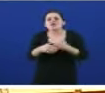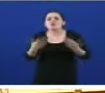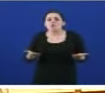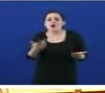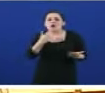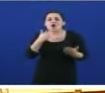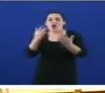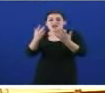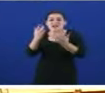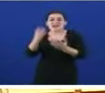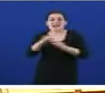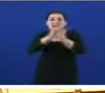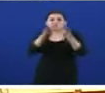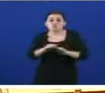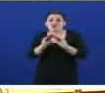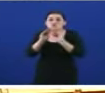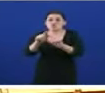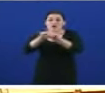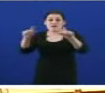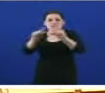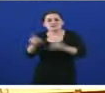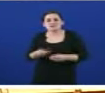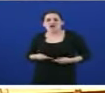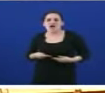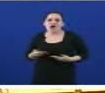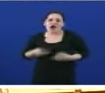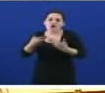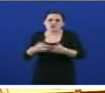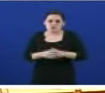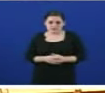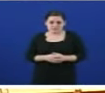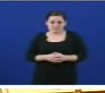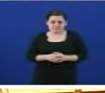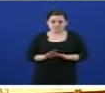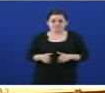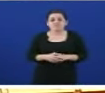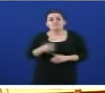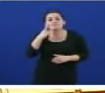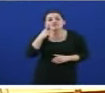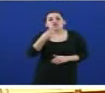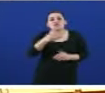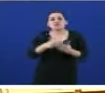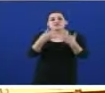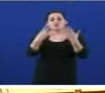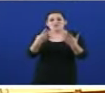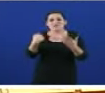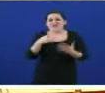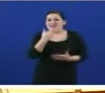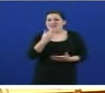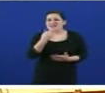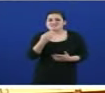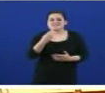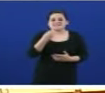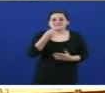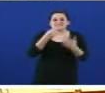de resultados destas empresas movilizando o stock de vivendas baleiras. E mire, no ano 2009 construíronse apenas 7